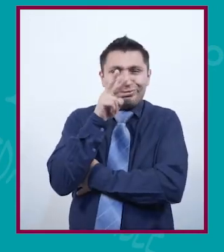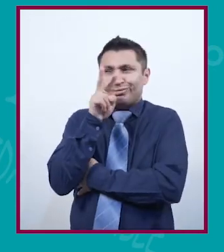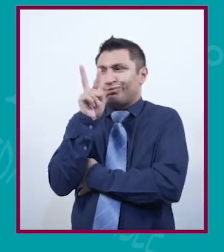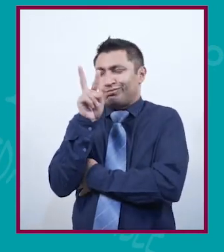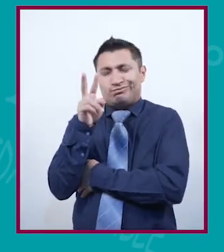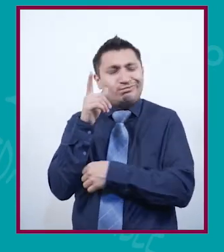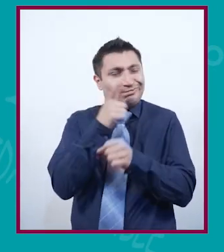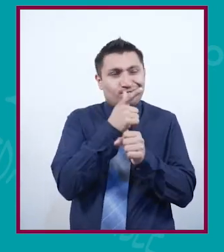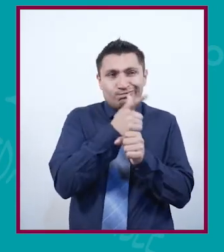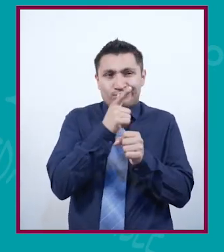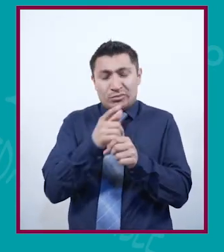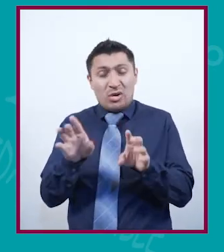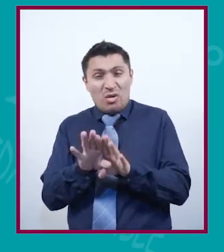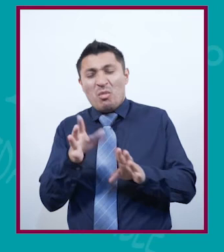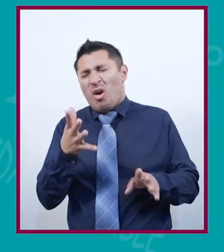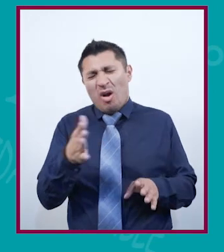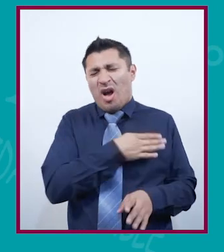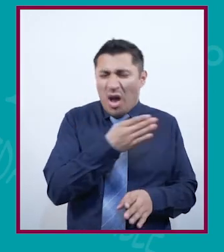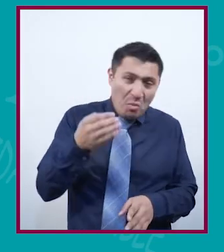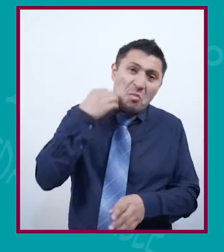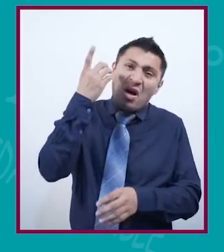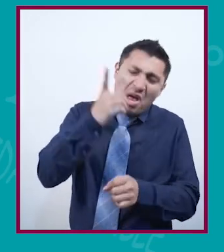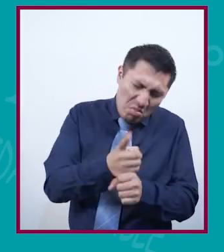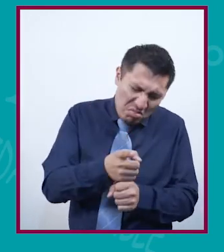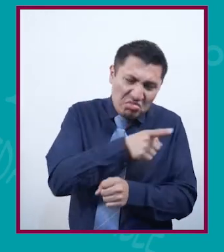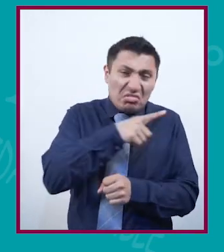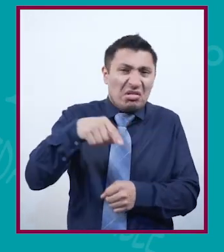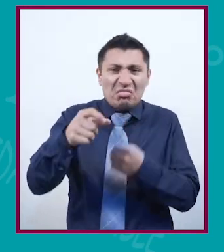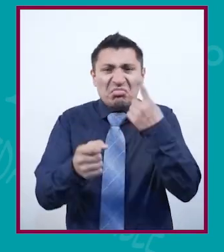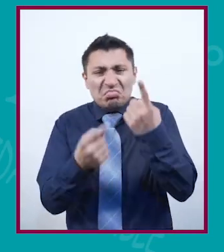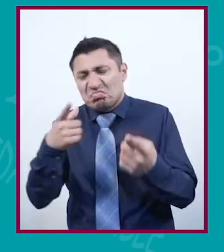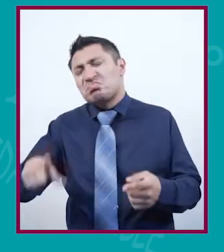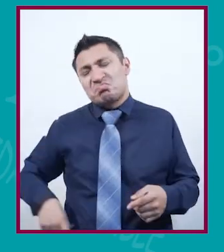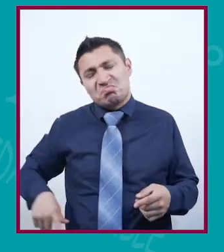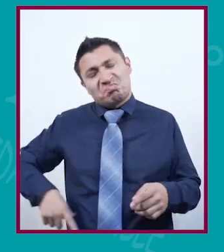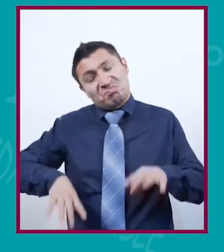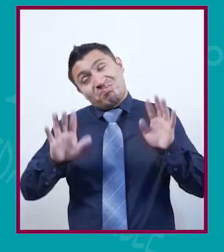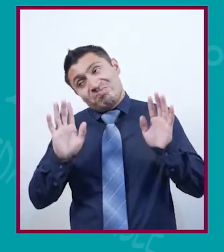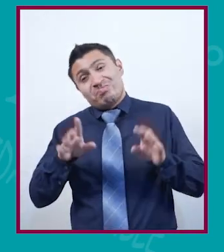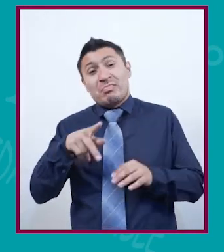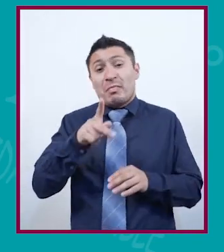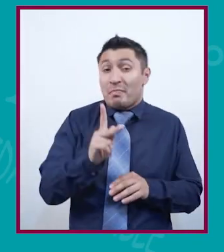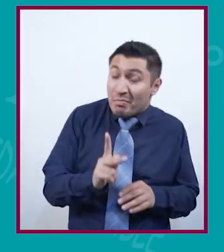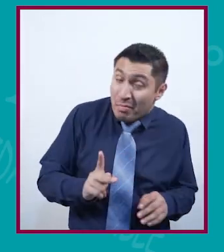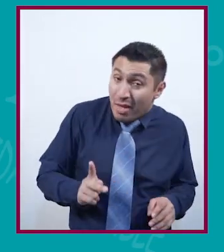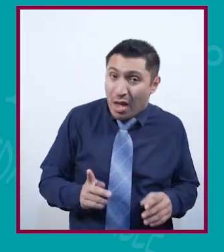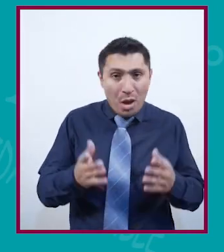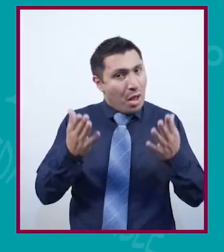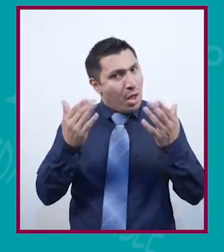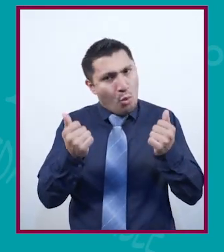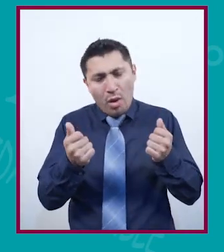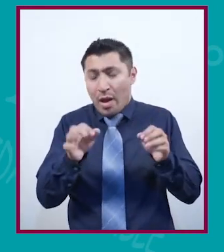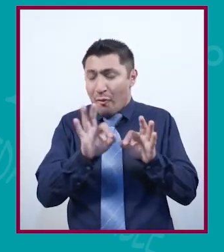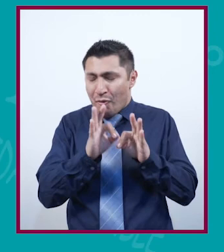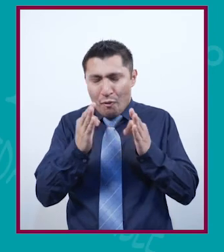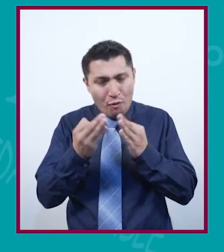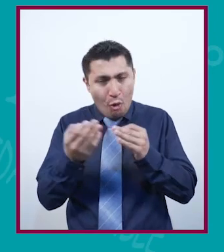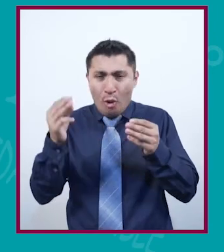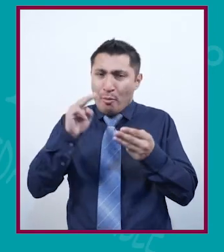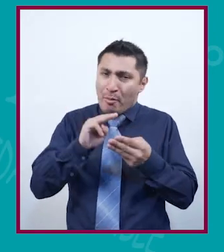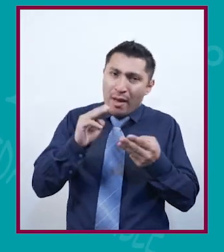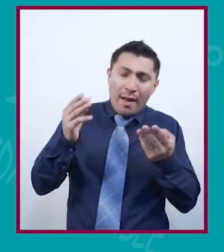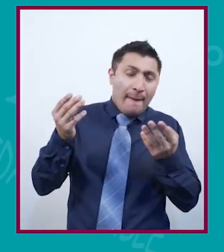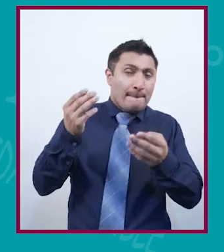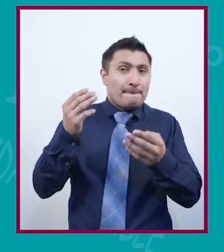intentos, no buena voluntad por parte de ciertos gobiernos, pero no existen ni los medios